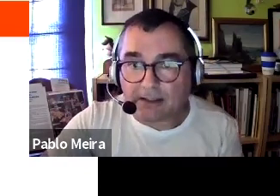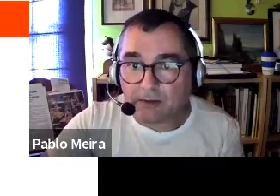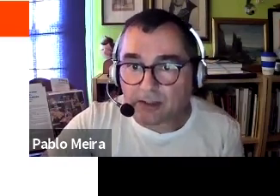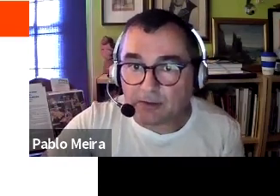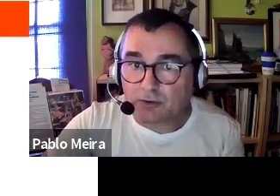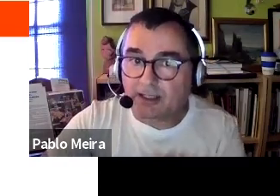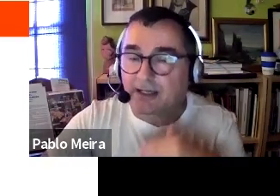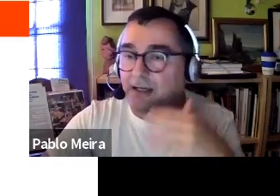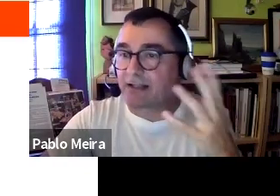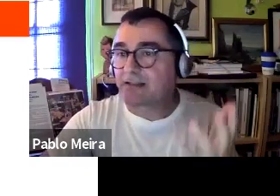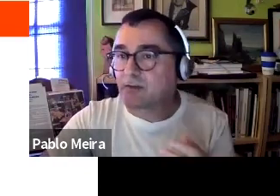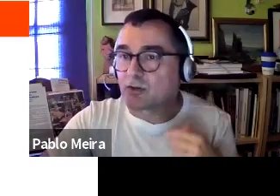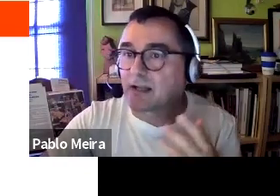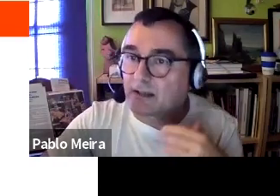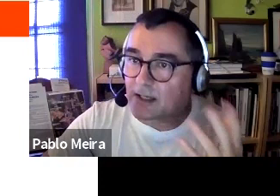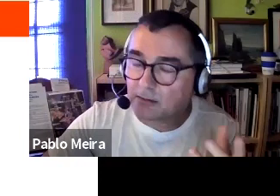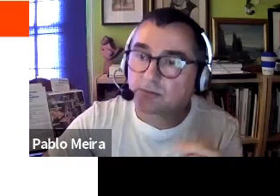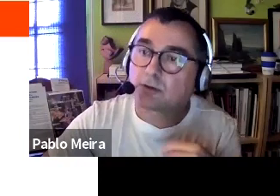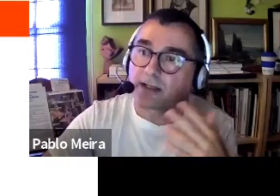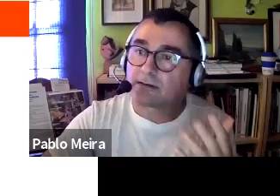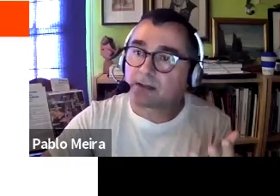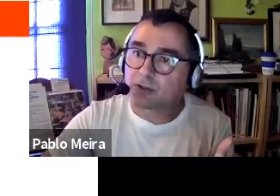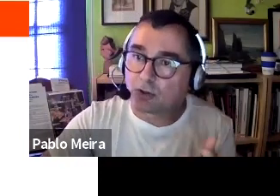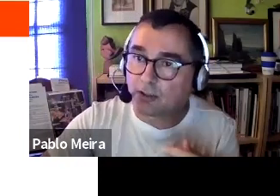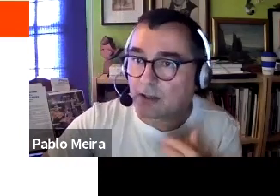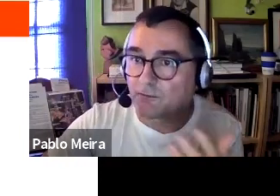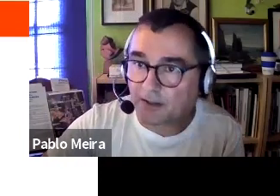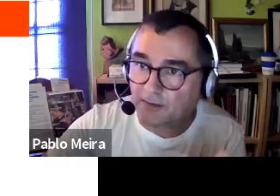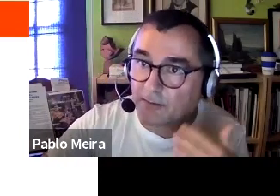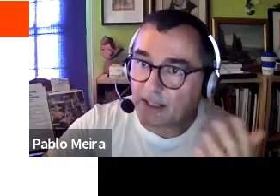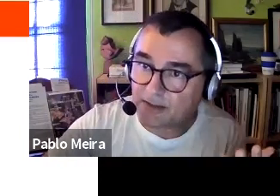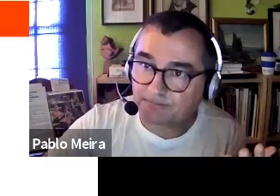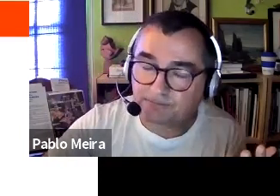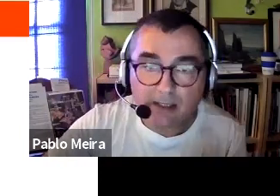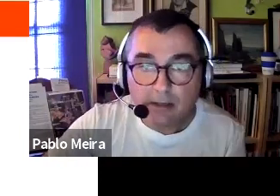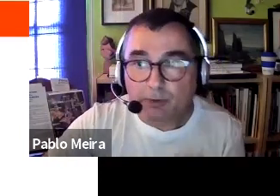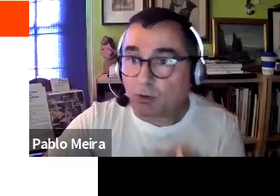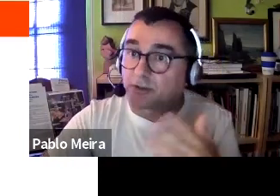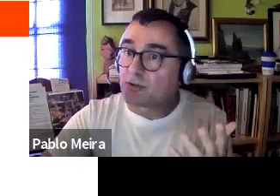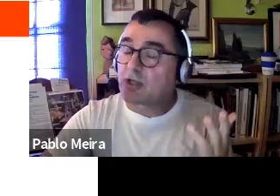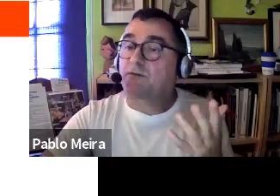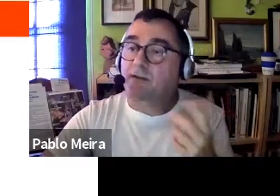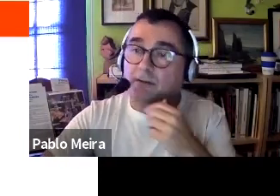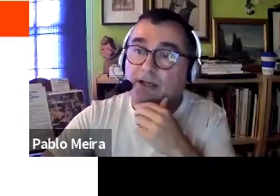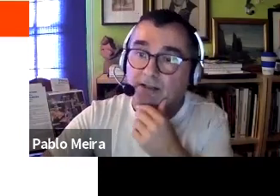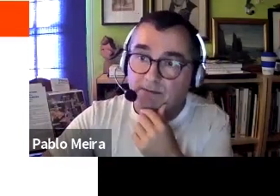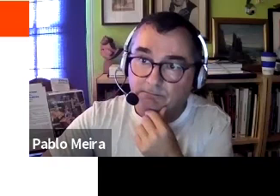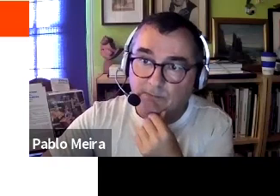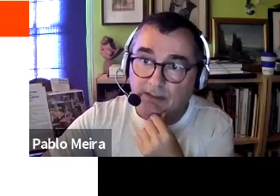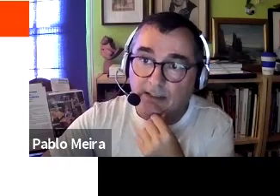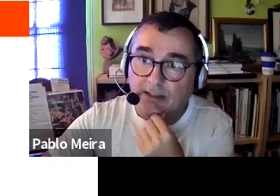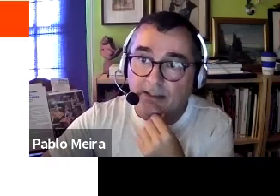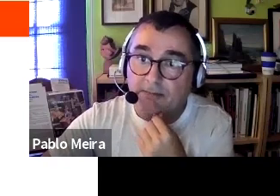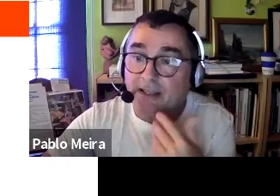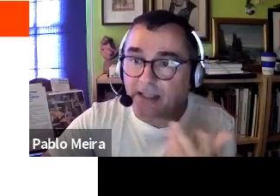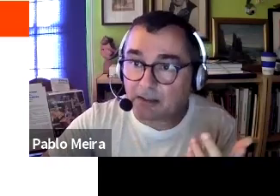Y quiero llamar la atención también sobre la sensación de alegría con la que terminó la conferencia de París. Pero cuando terminó la conferencia de París,